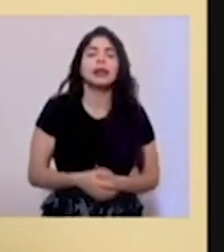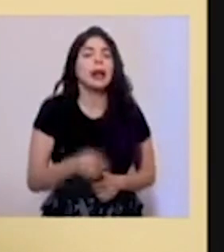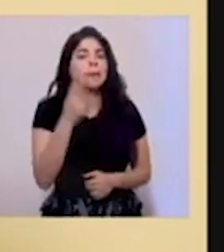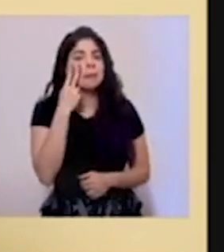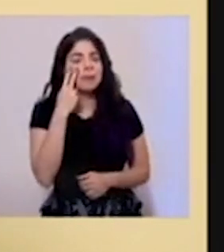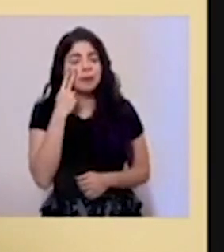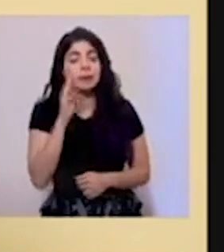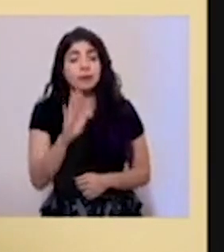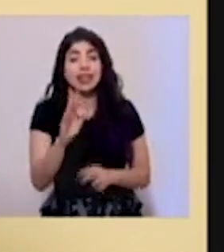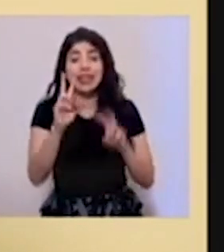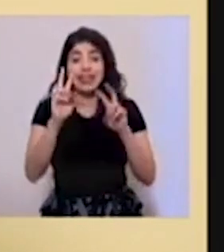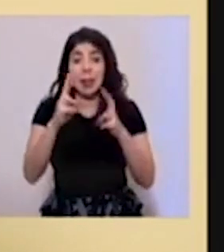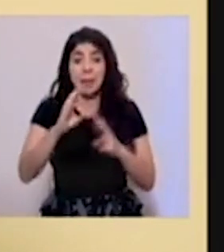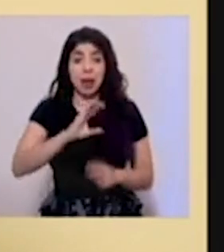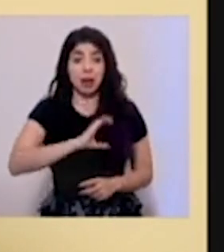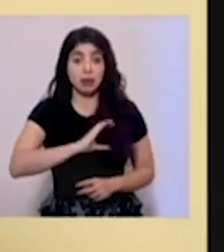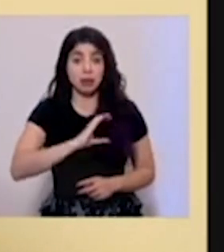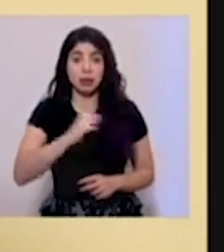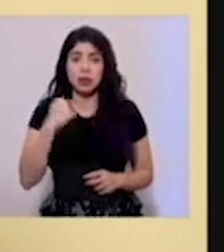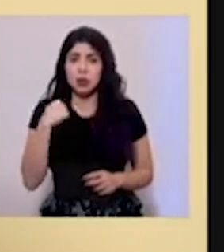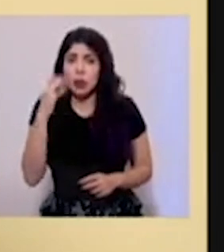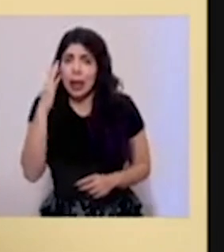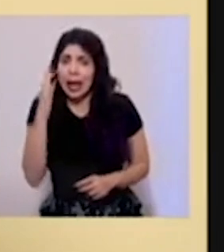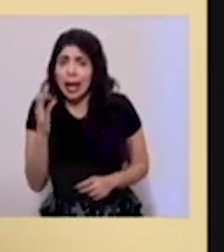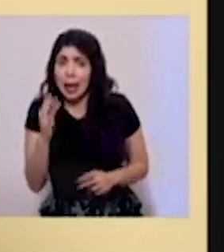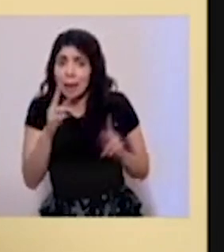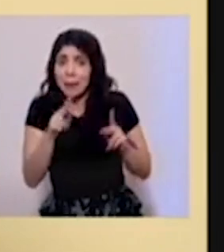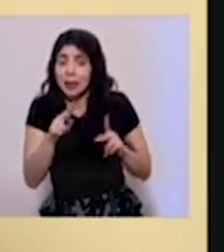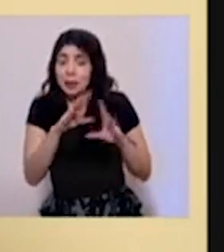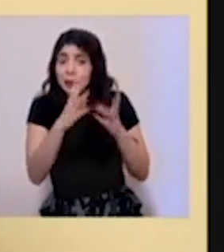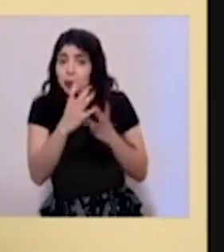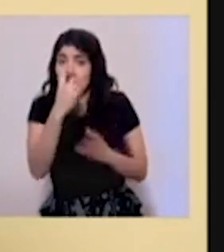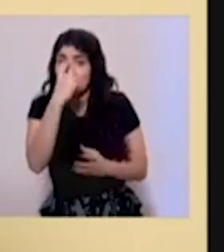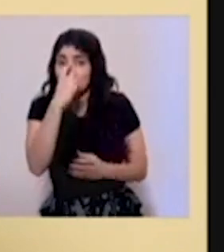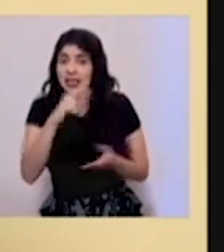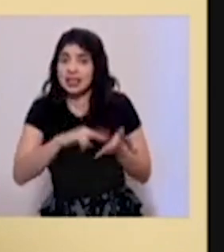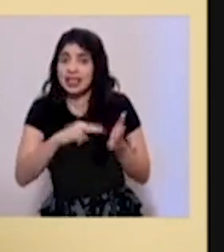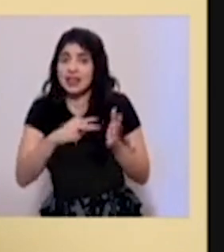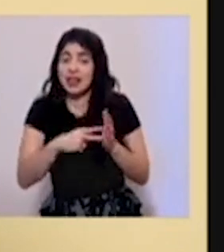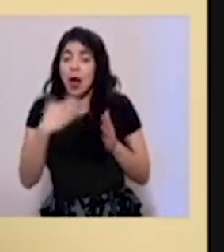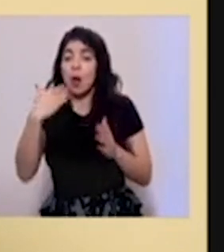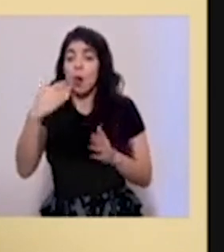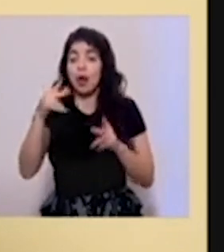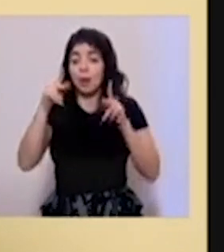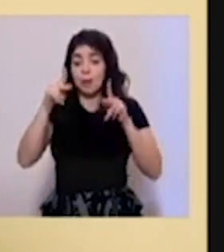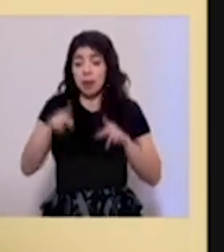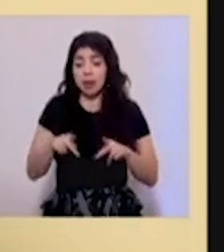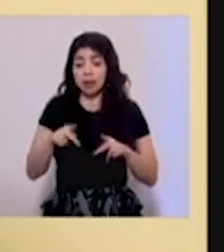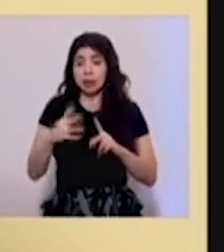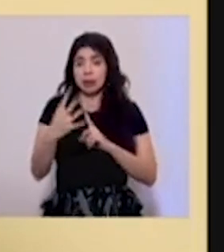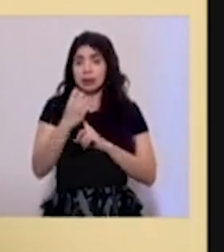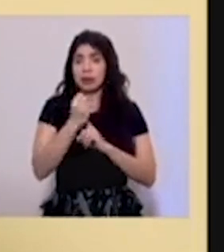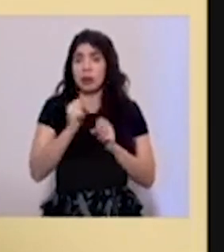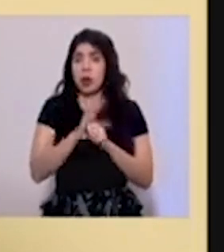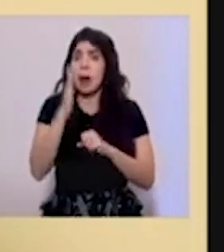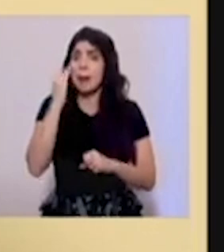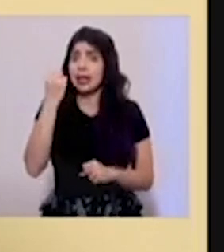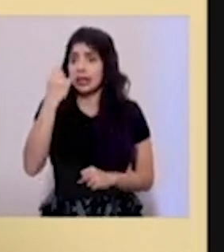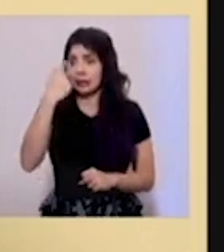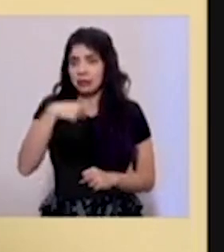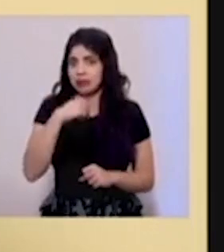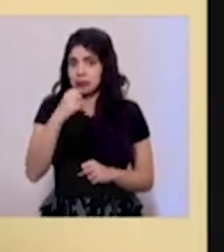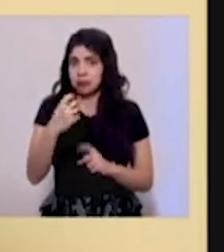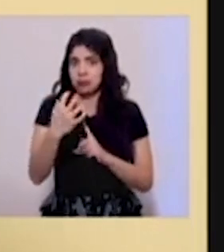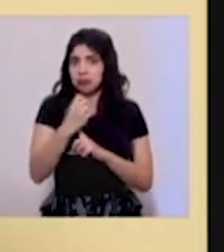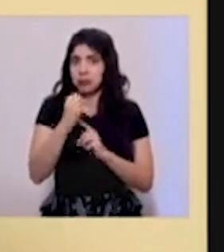vamos a ver el tema de los oficiales. Supongo que la persona de Mundo Escazú se refiere a cuando las personas ya están, se les ha detectado. Porque si no se les ha detectado,